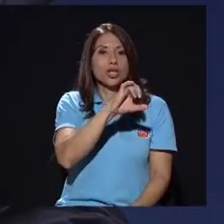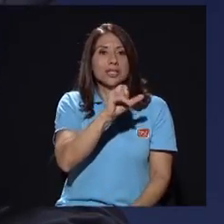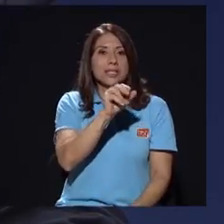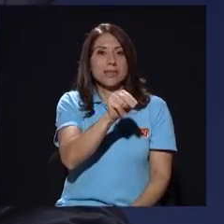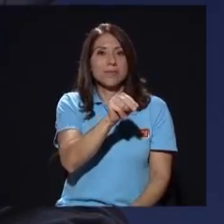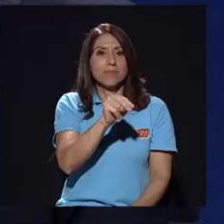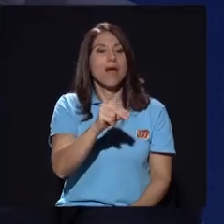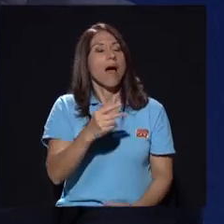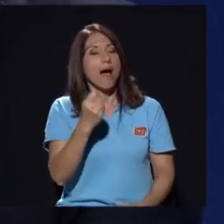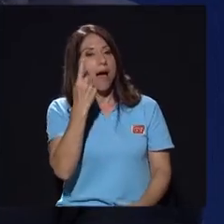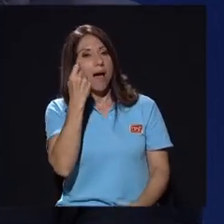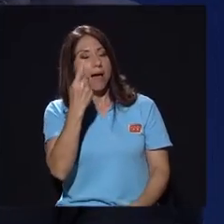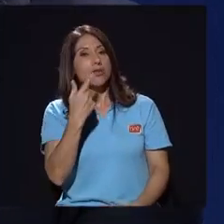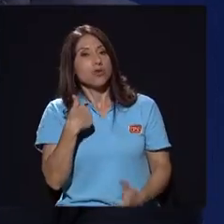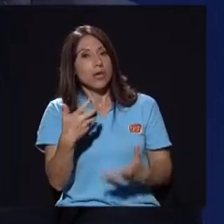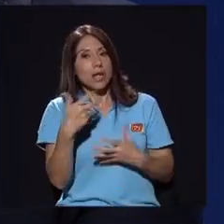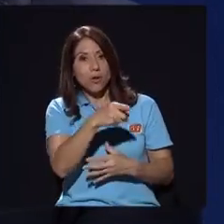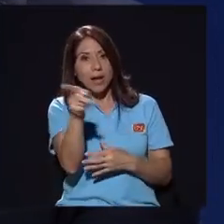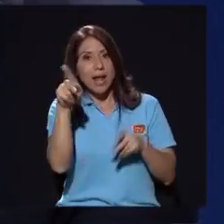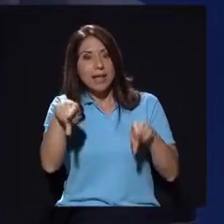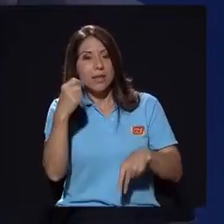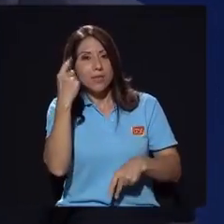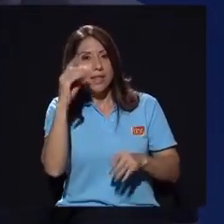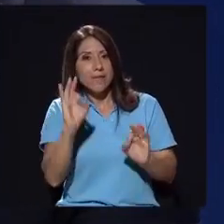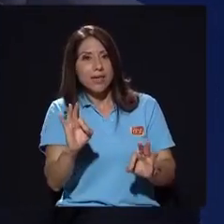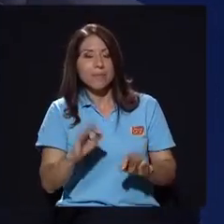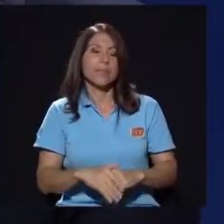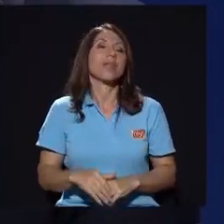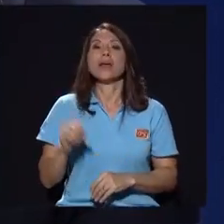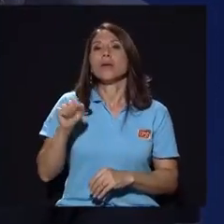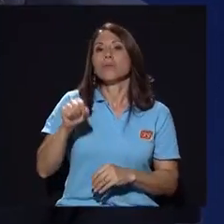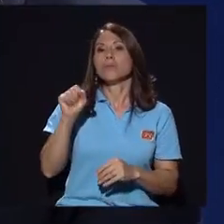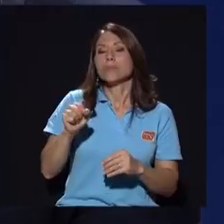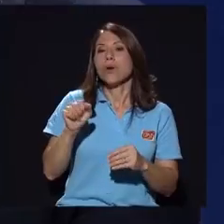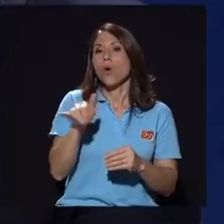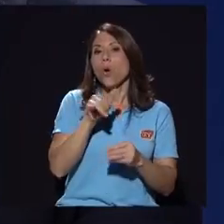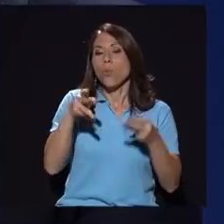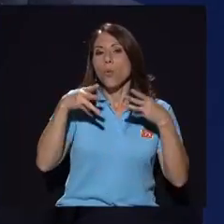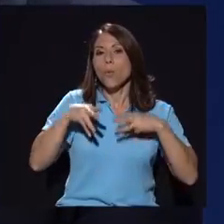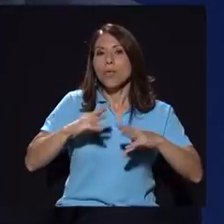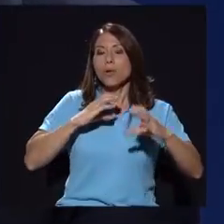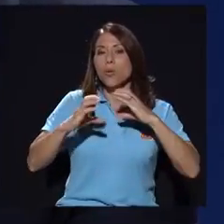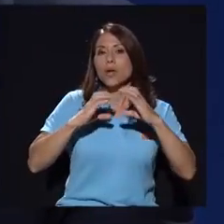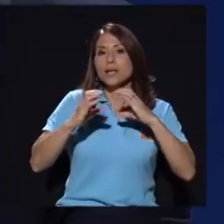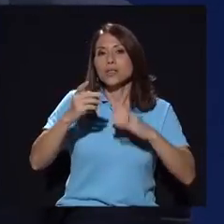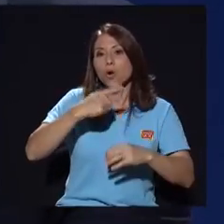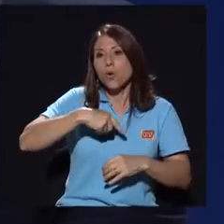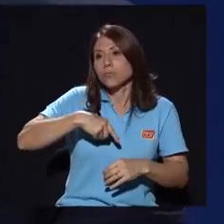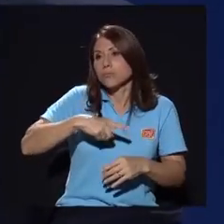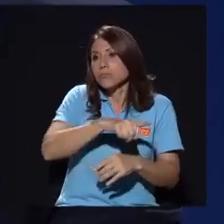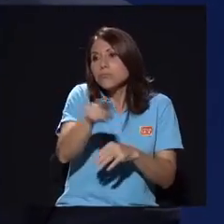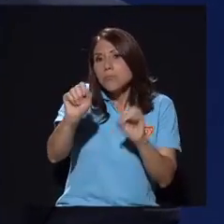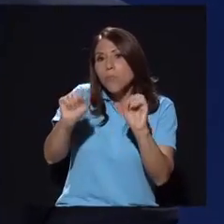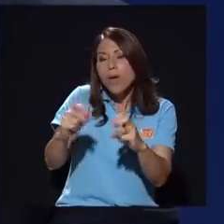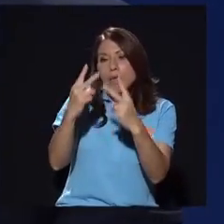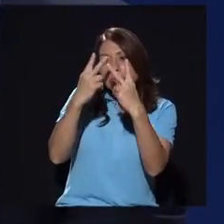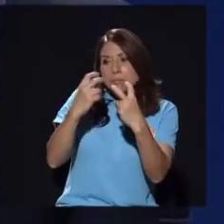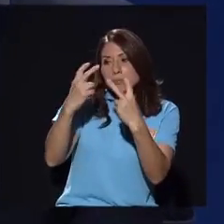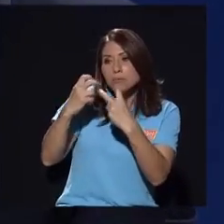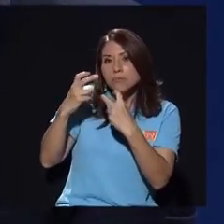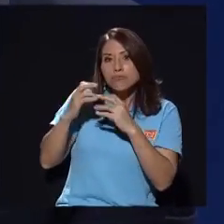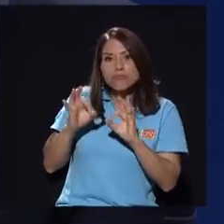sí y cosa que bueno efectivamente como medio de comunicación también estamos sometidos al escrutinio y estaba bien